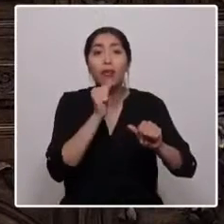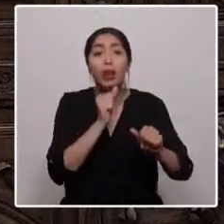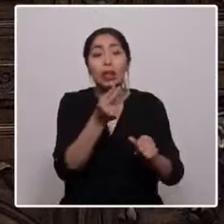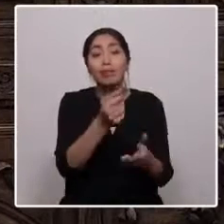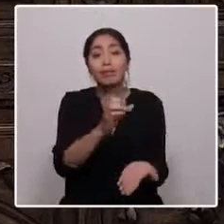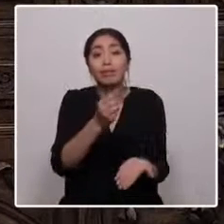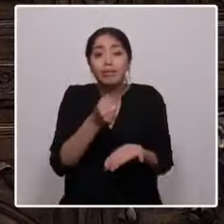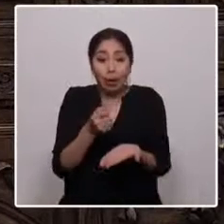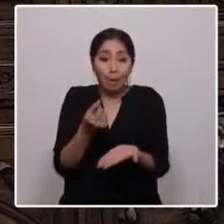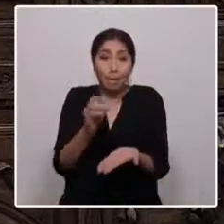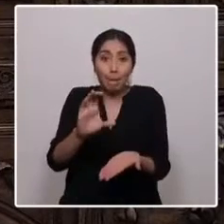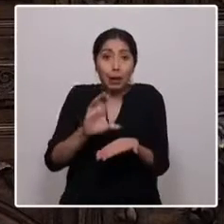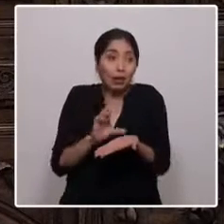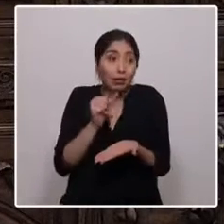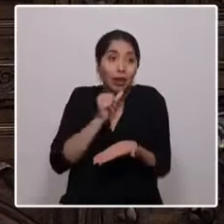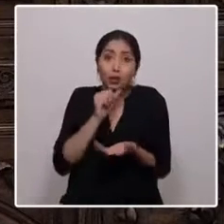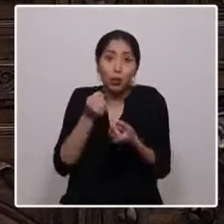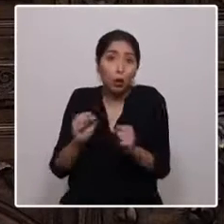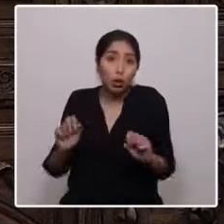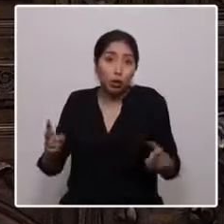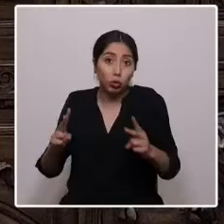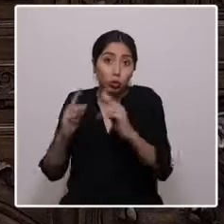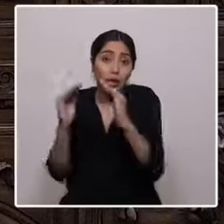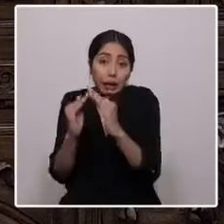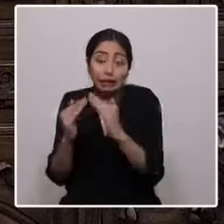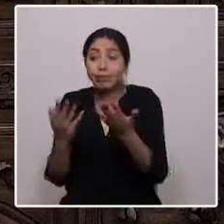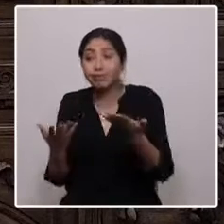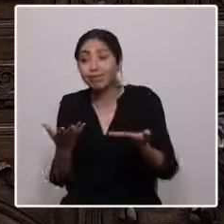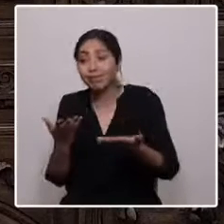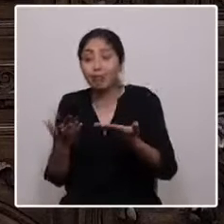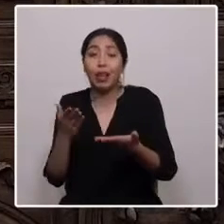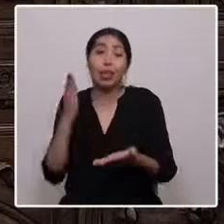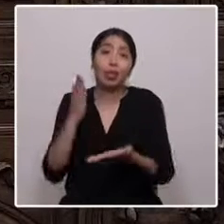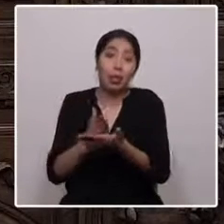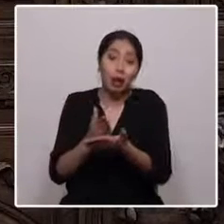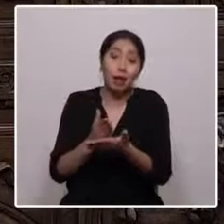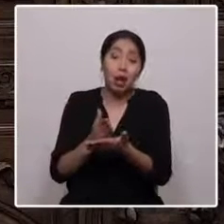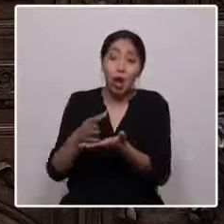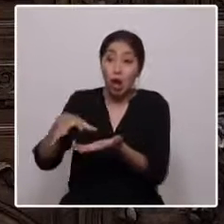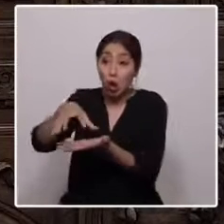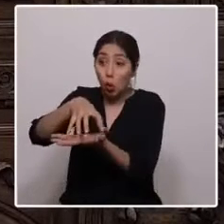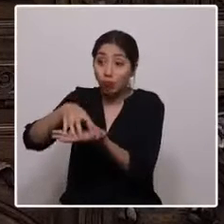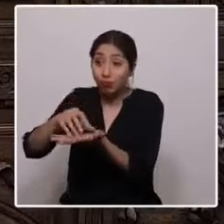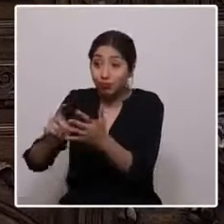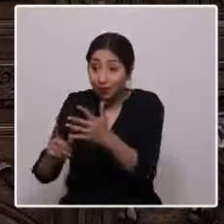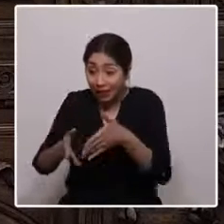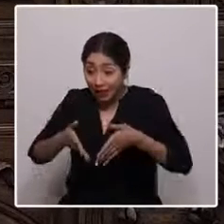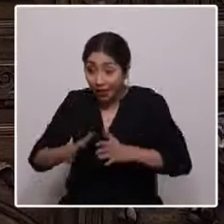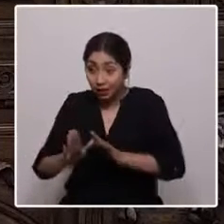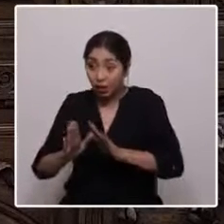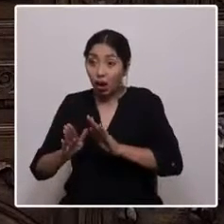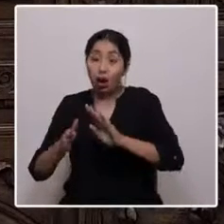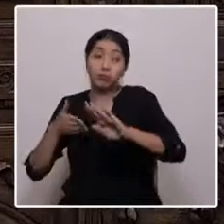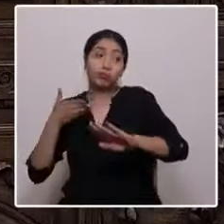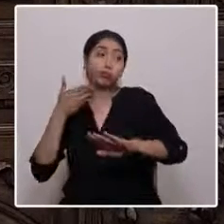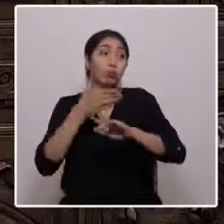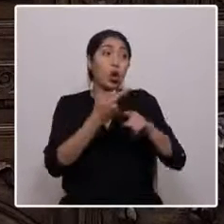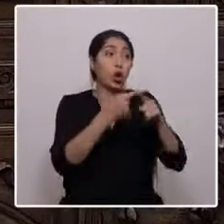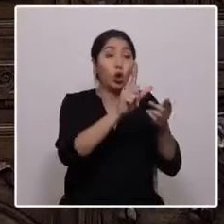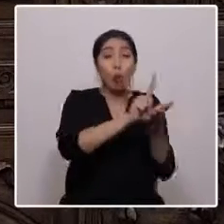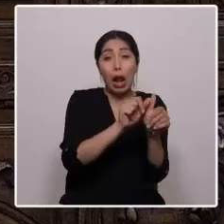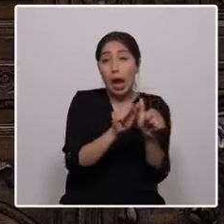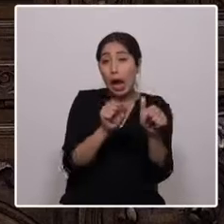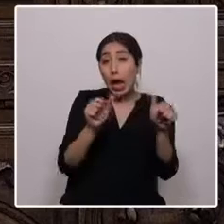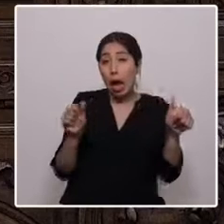el campo donde crecieron, se vieron obligados a vivir lejos de su lugar de origen, de sus redes familiares, lejos de sus lugares de